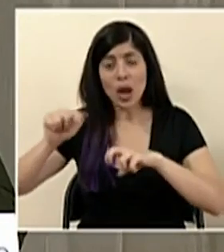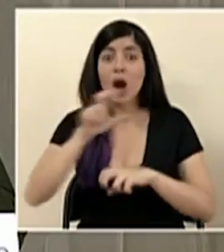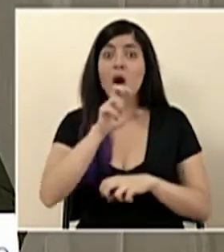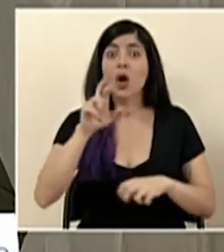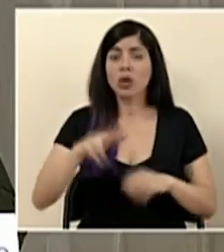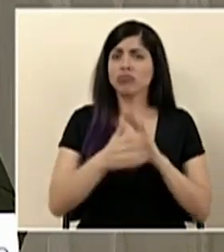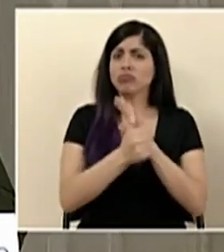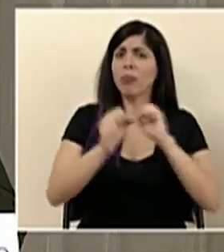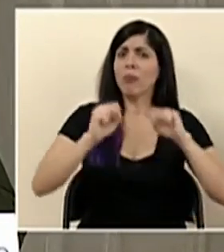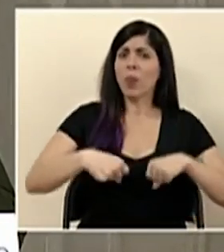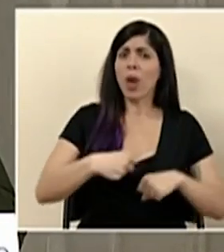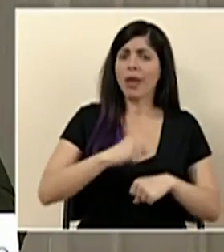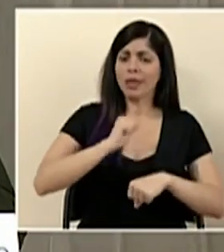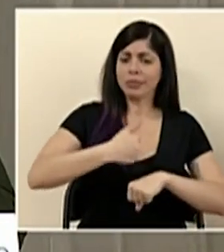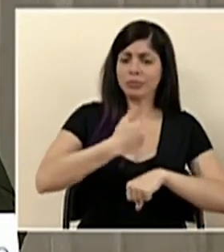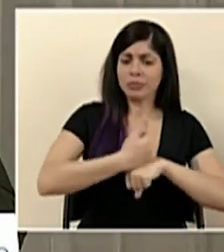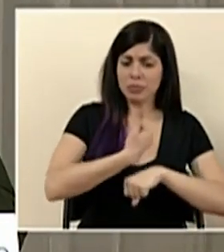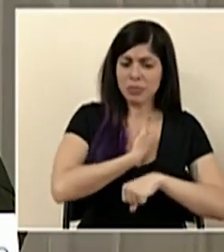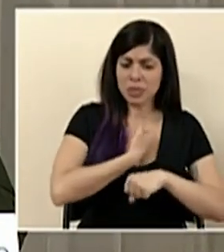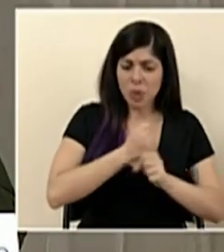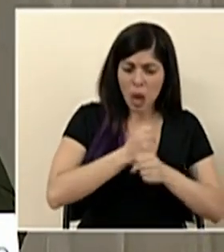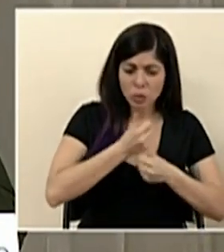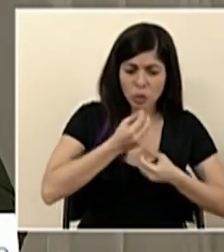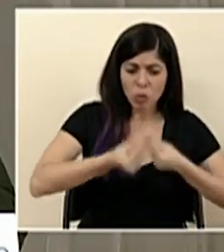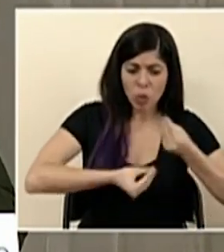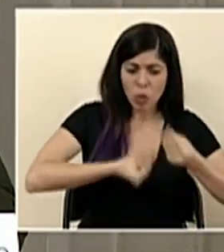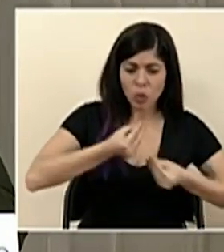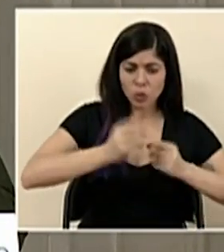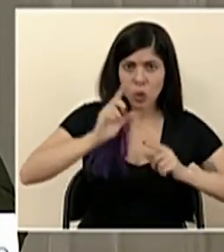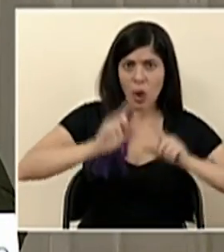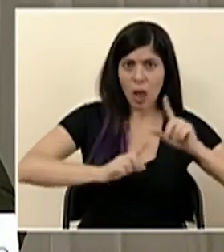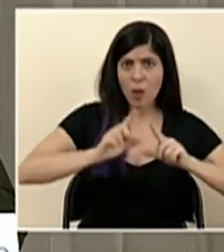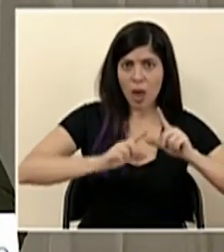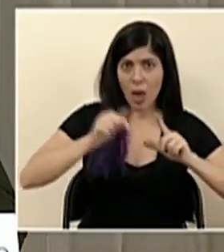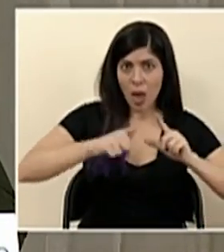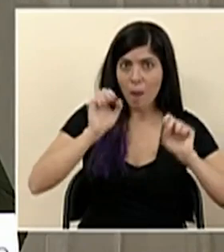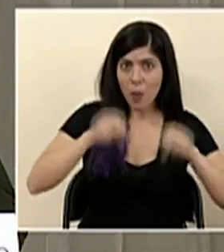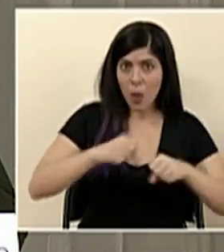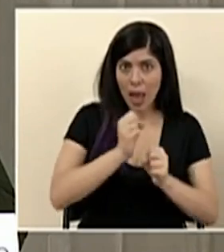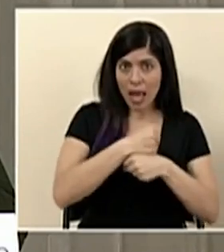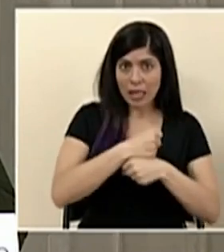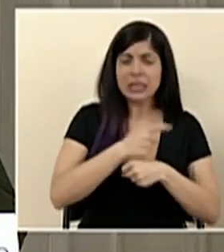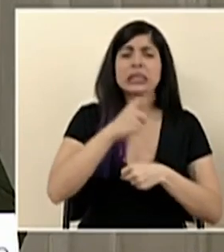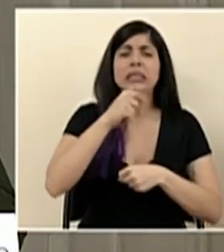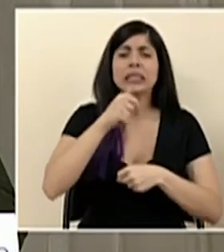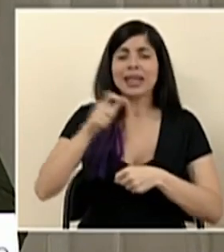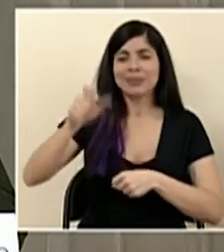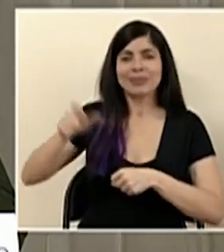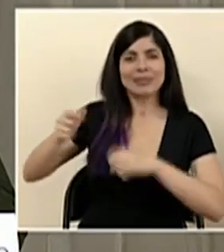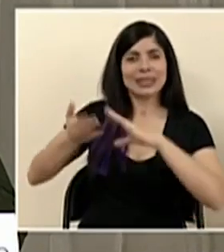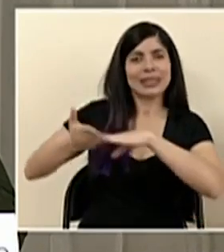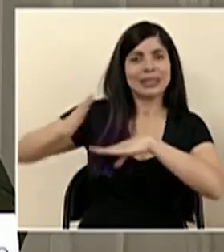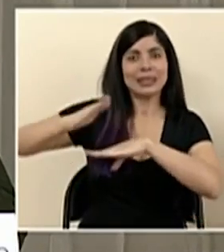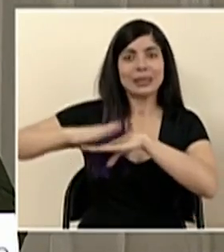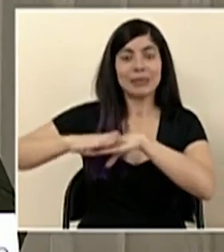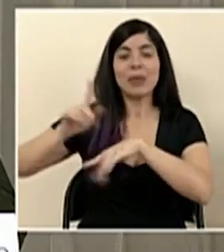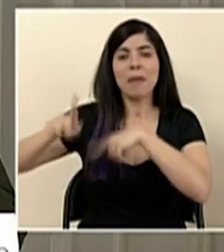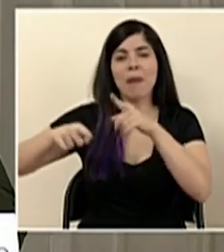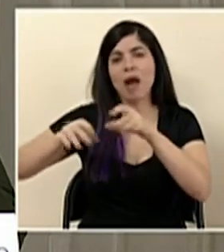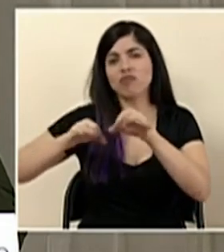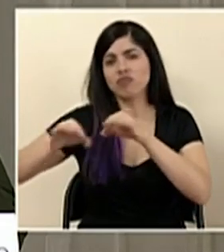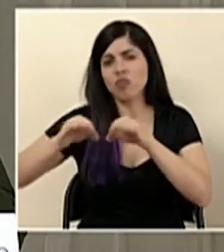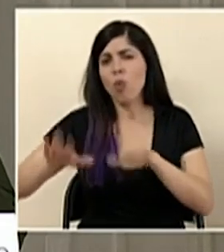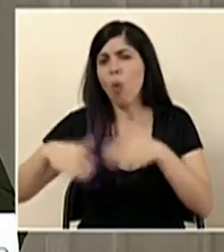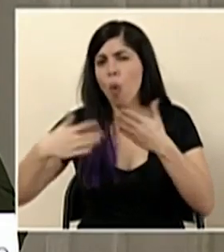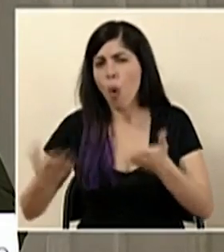la capacidad de hacer las pruebas acá mismo. Y eso lo estaremos detallando hoy con los expertos quienes han desarrollado esto. Quiero